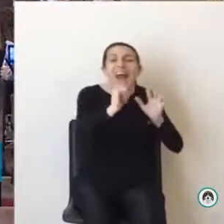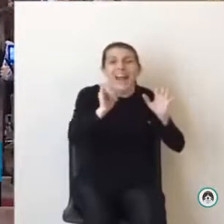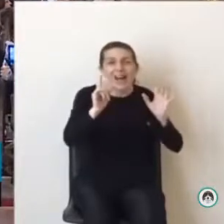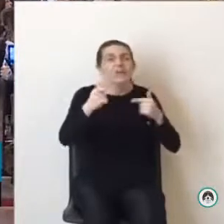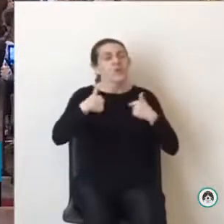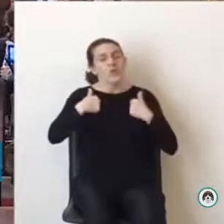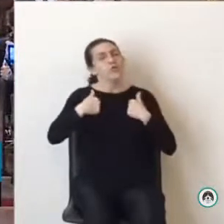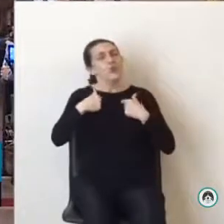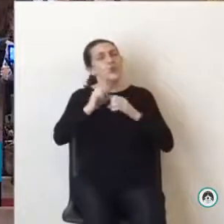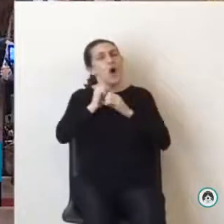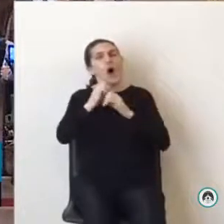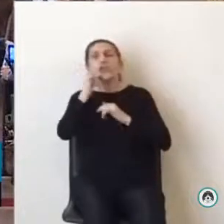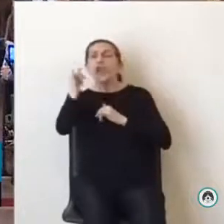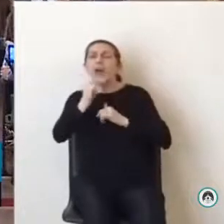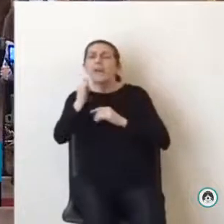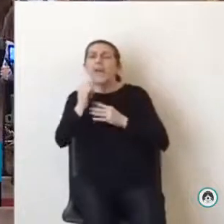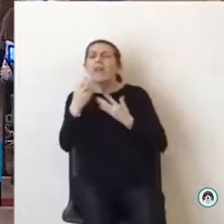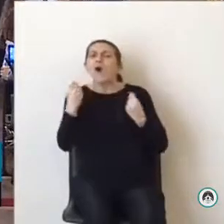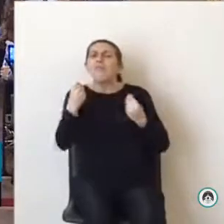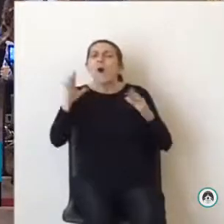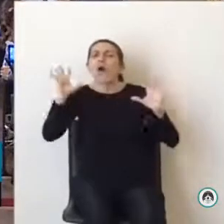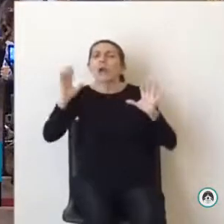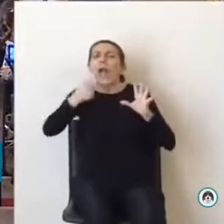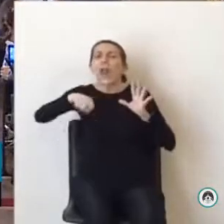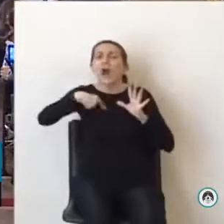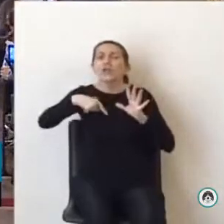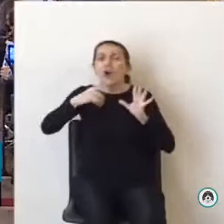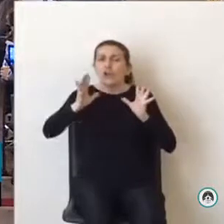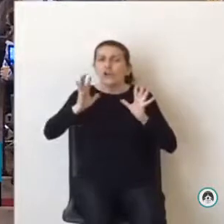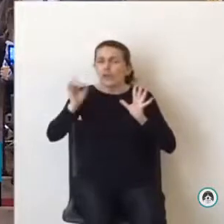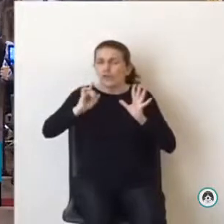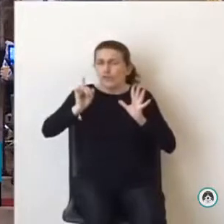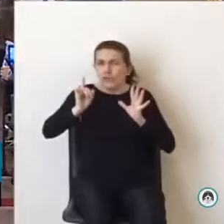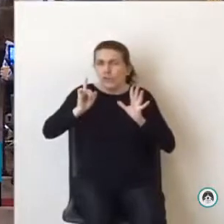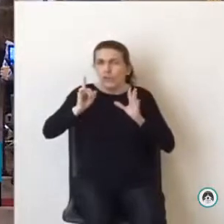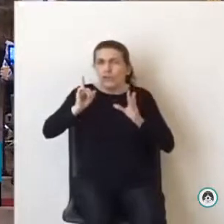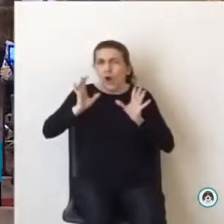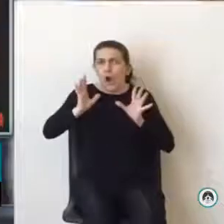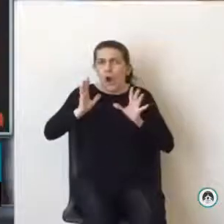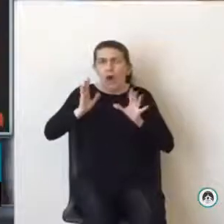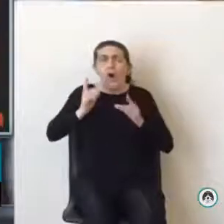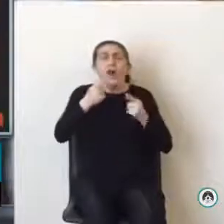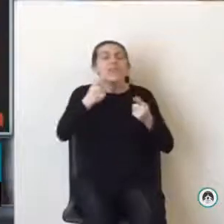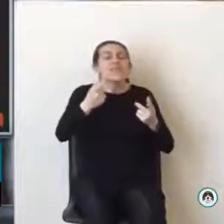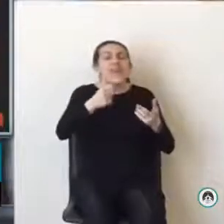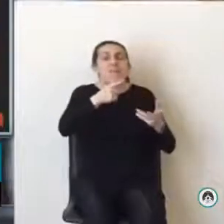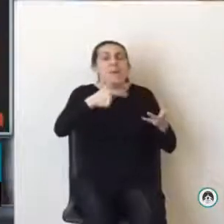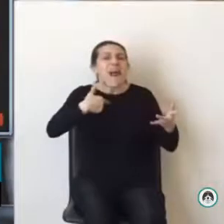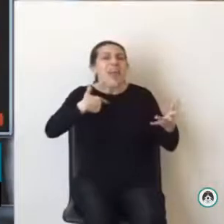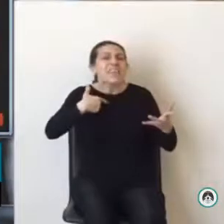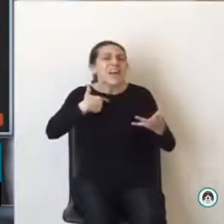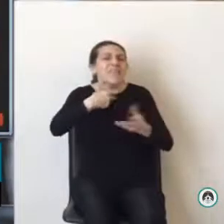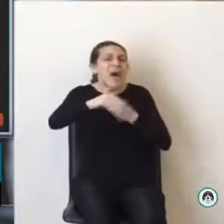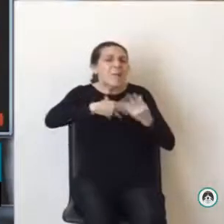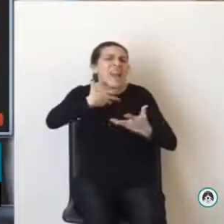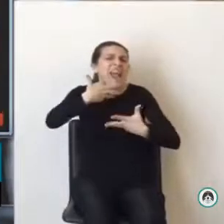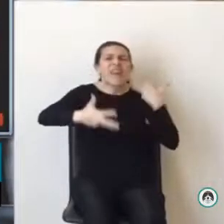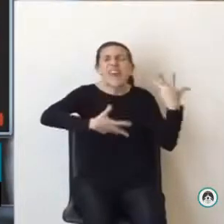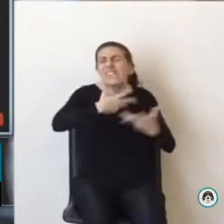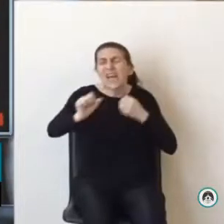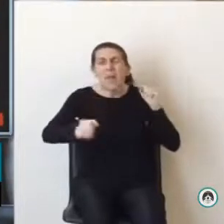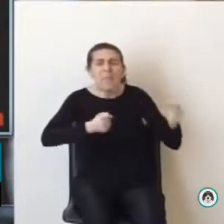sentido del voto, de por qué estamos haciéndolo. Nos parece que la desesperación de la familia, de los